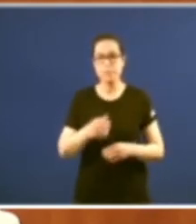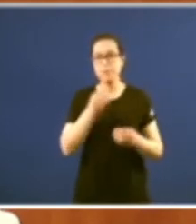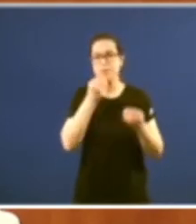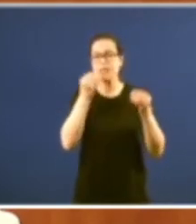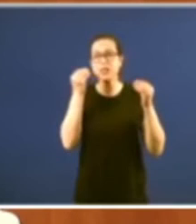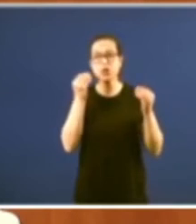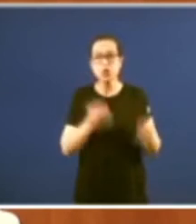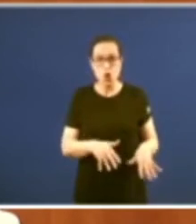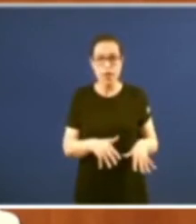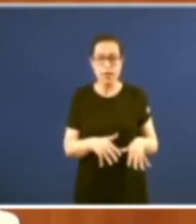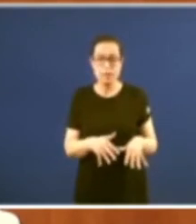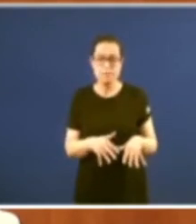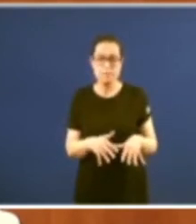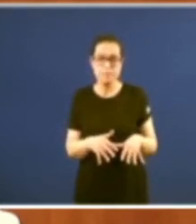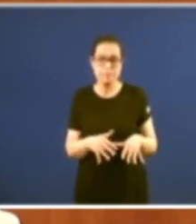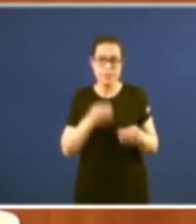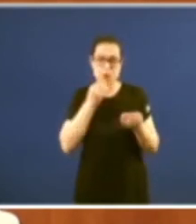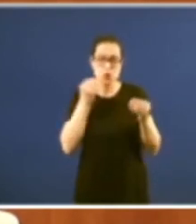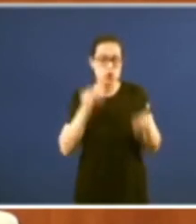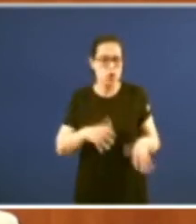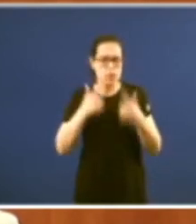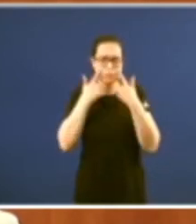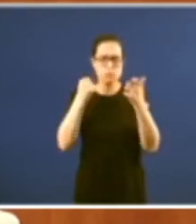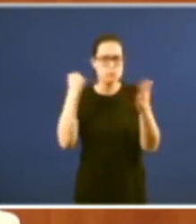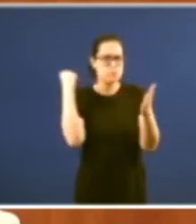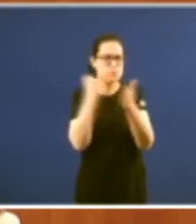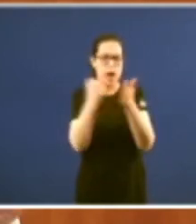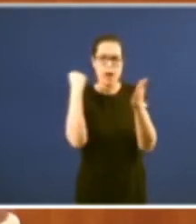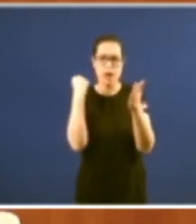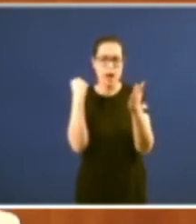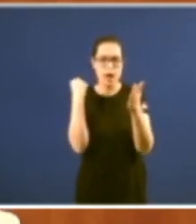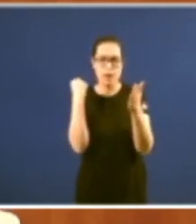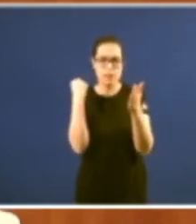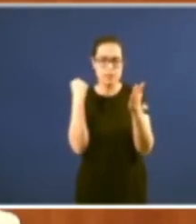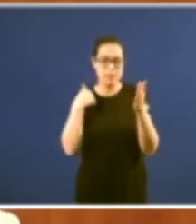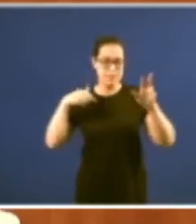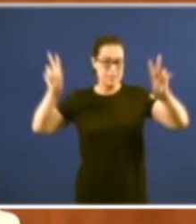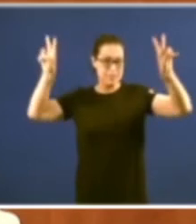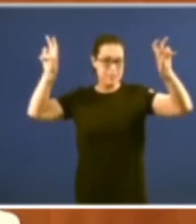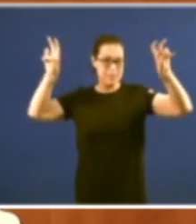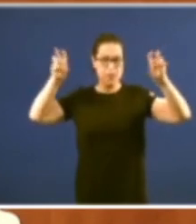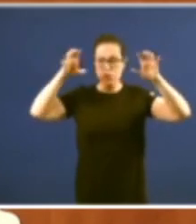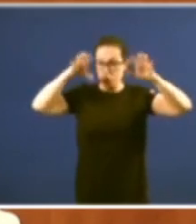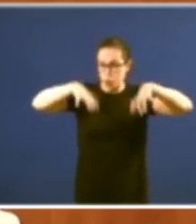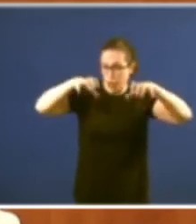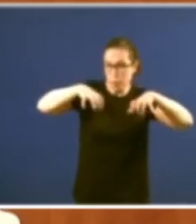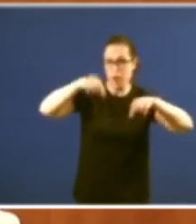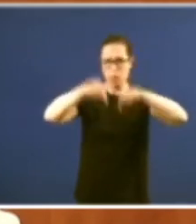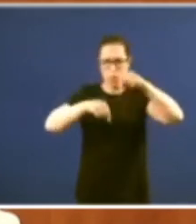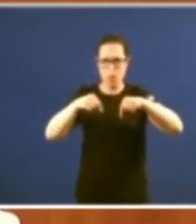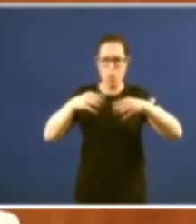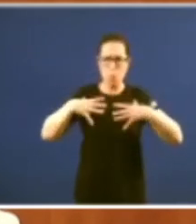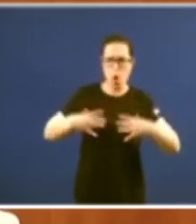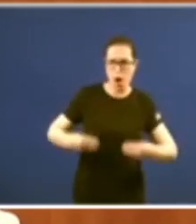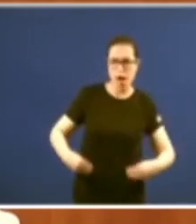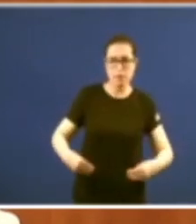xoa bota por suposto non que resulta que como eslogan tivo que ser perfecto porque casi que todos os dixemos todos o